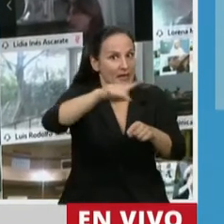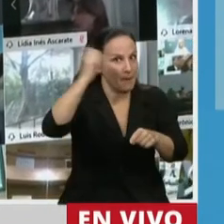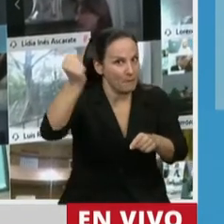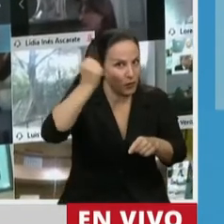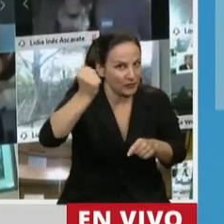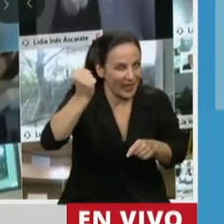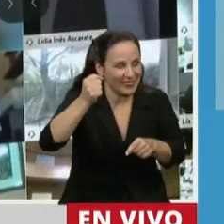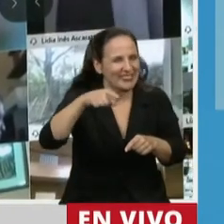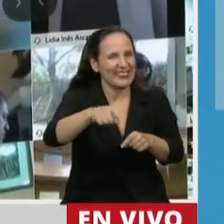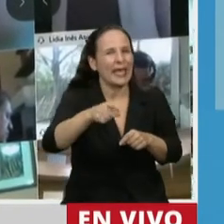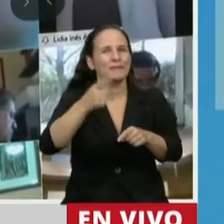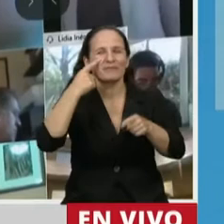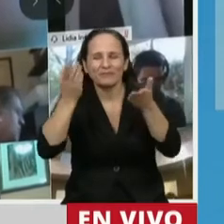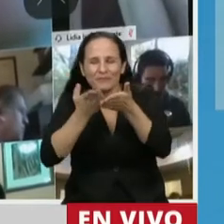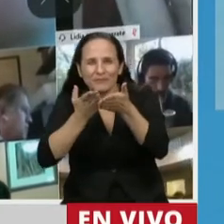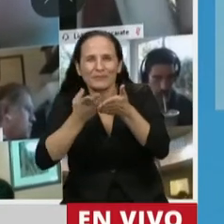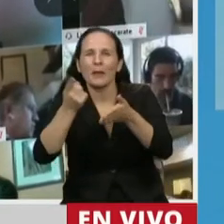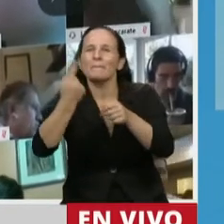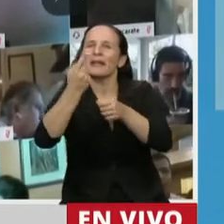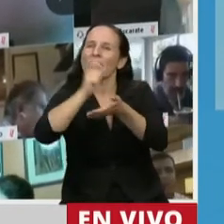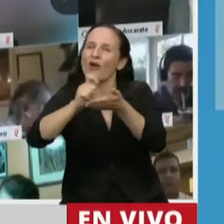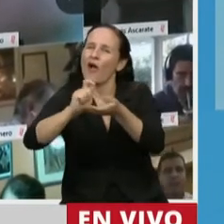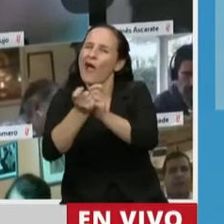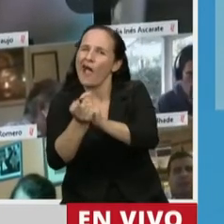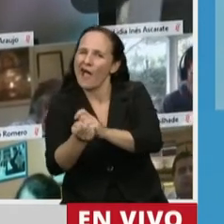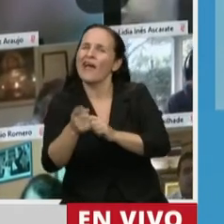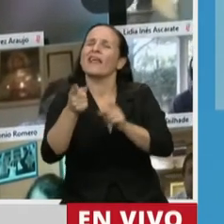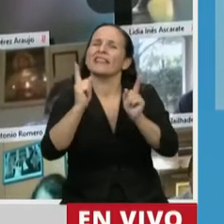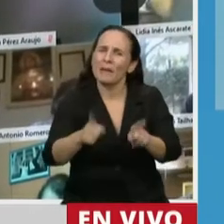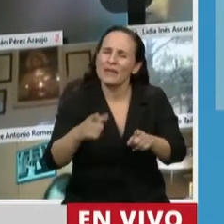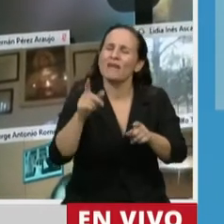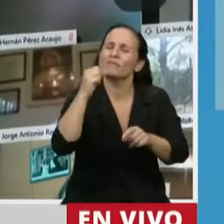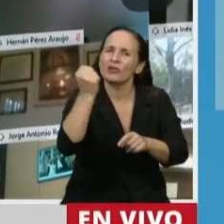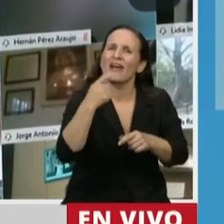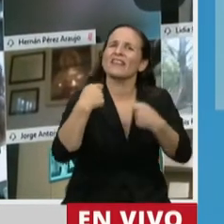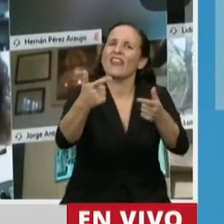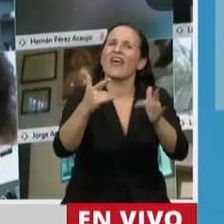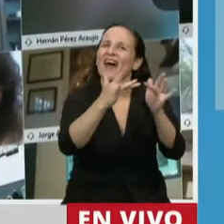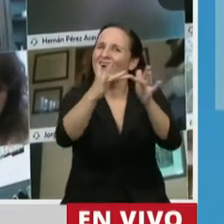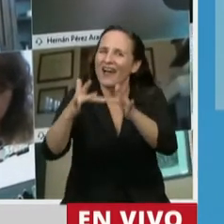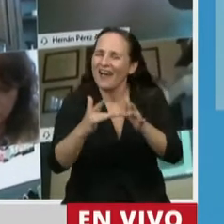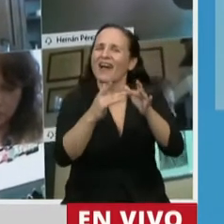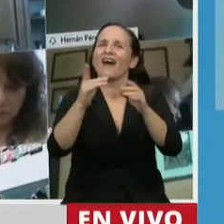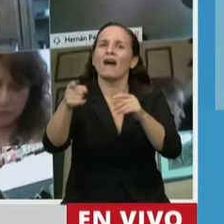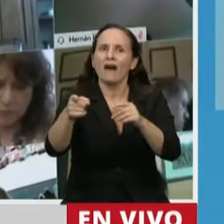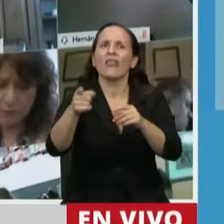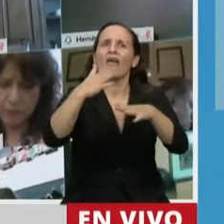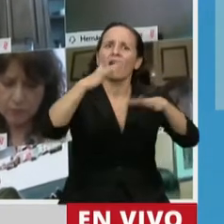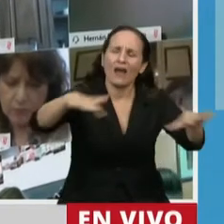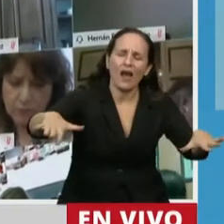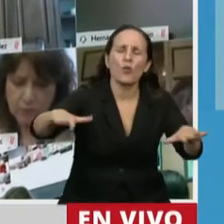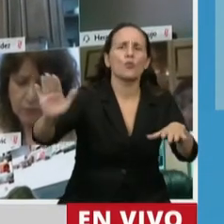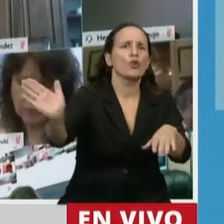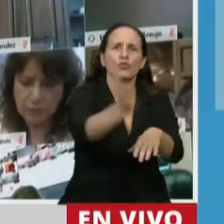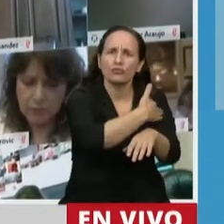revisaron la primera redacción, la conectividad de todos los alumnos y alumnas